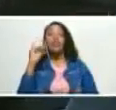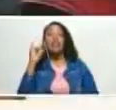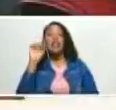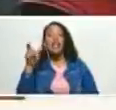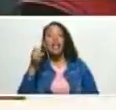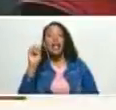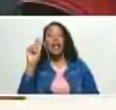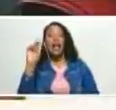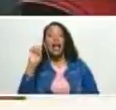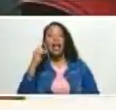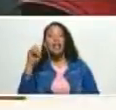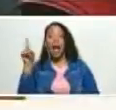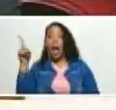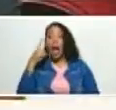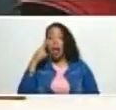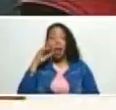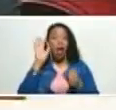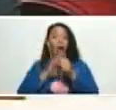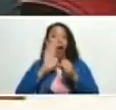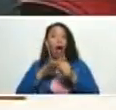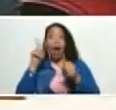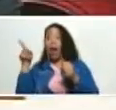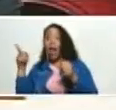no puede un micrófono que brinca